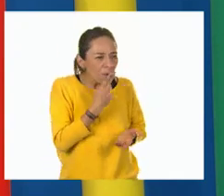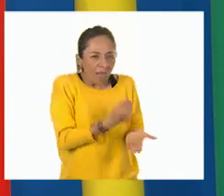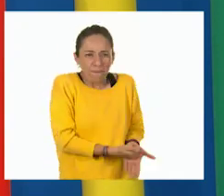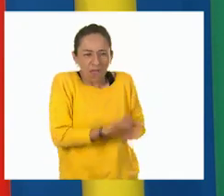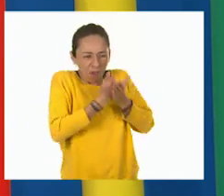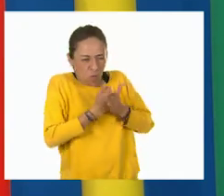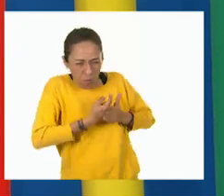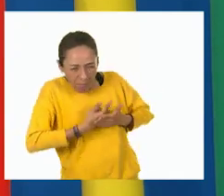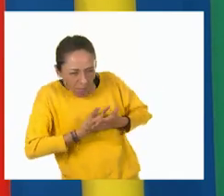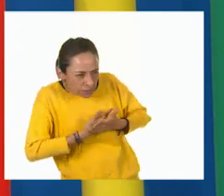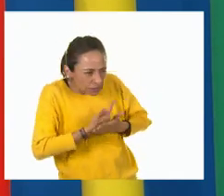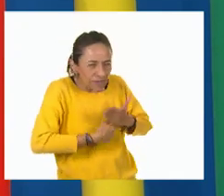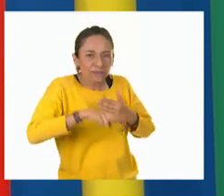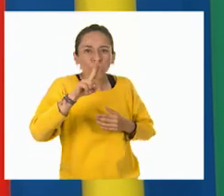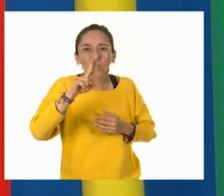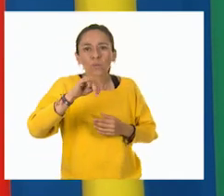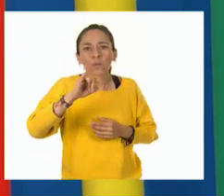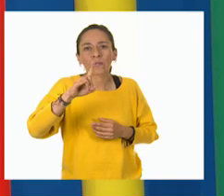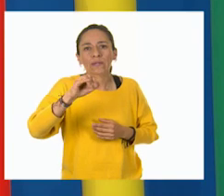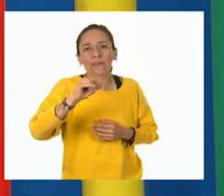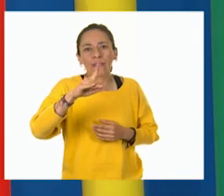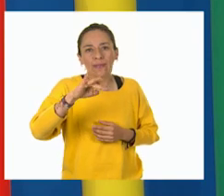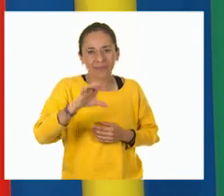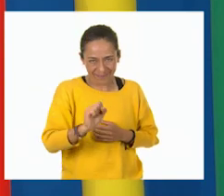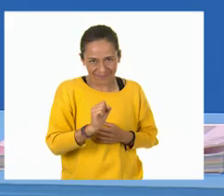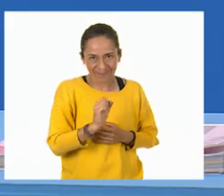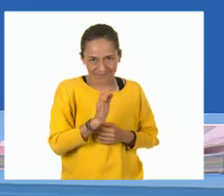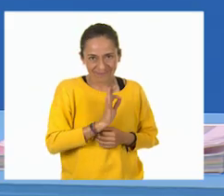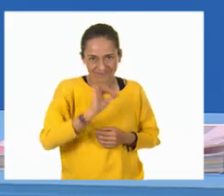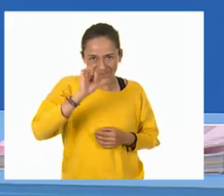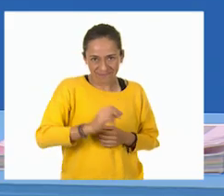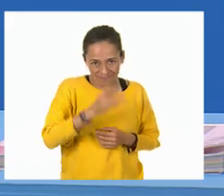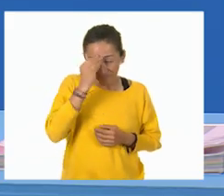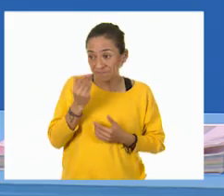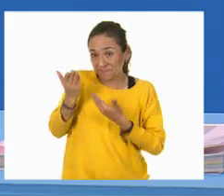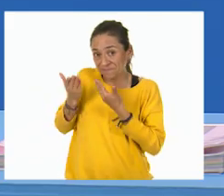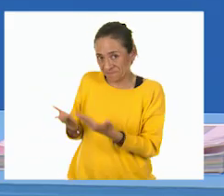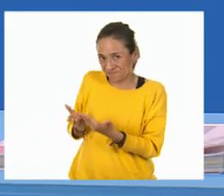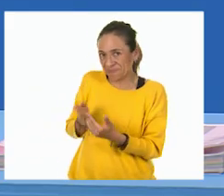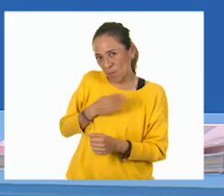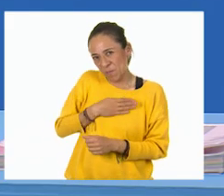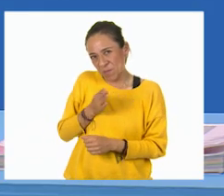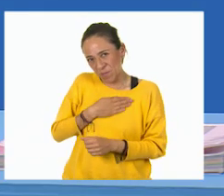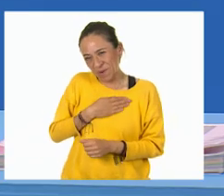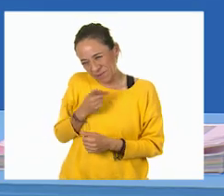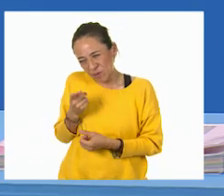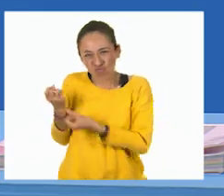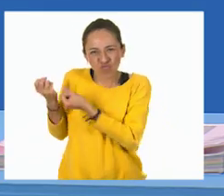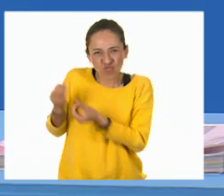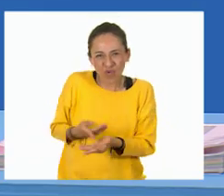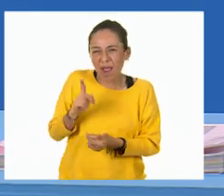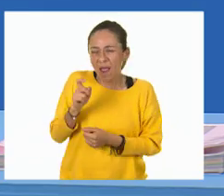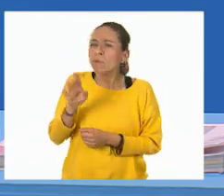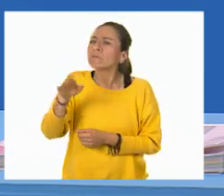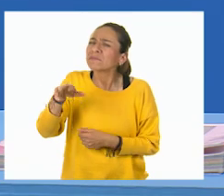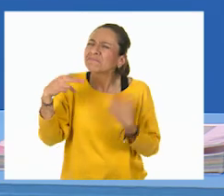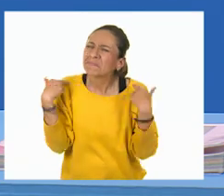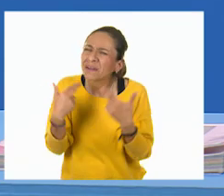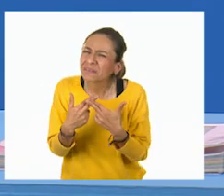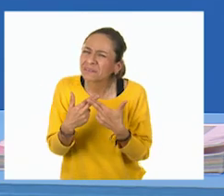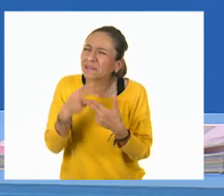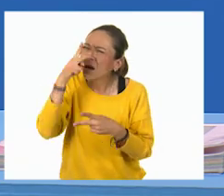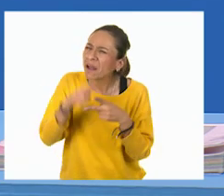hidratación cortesía del buen y generoso Tom, maestro, dijiste que íbamos a jugar, ¿cierto?